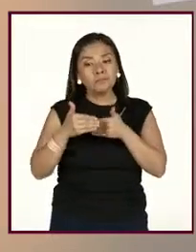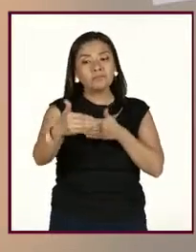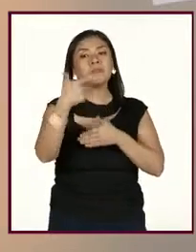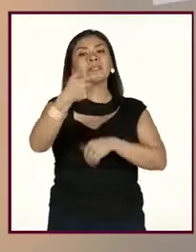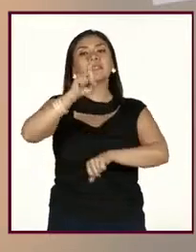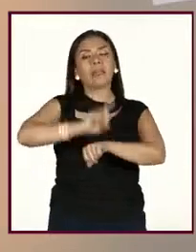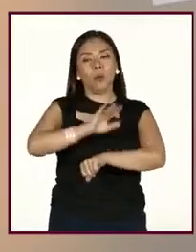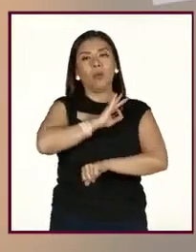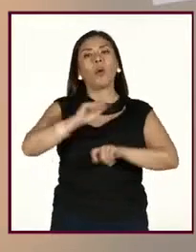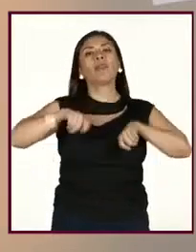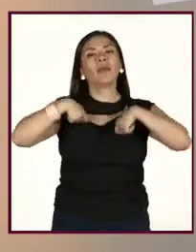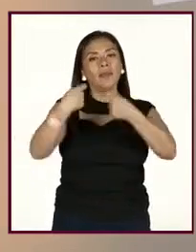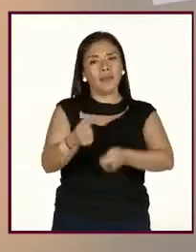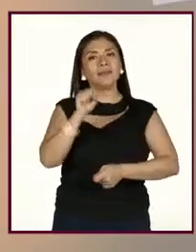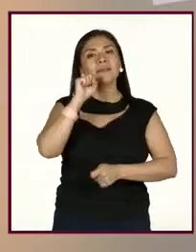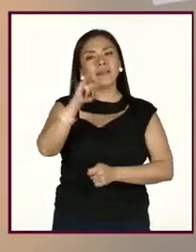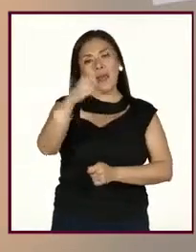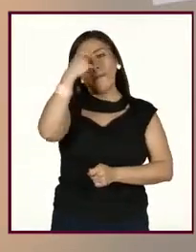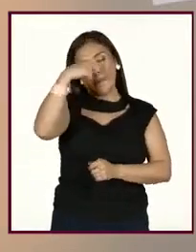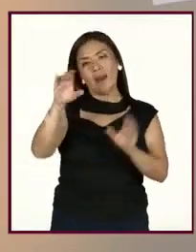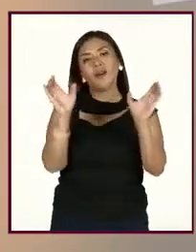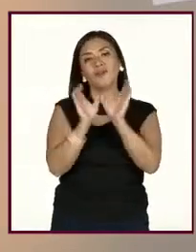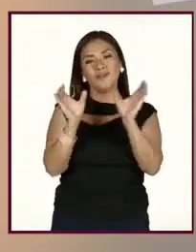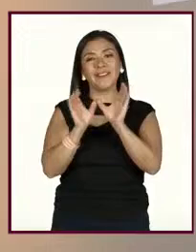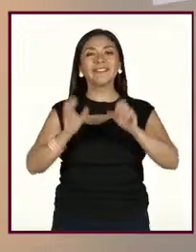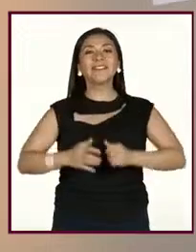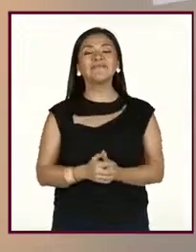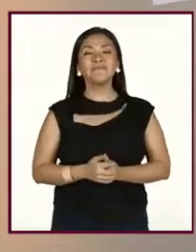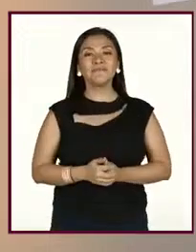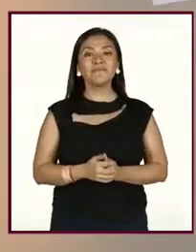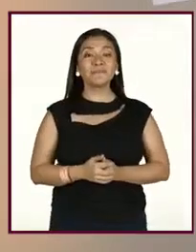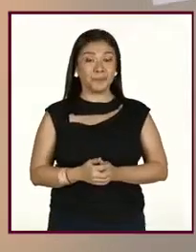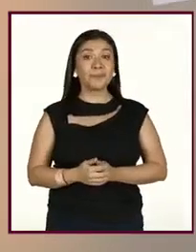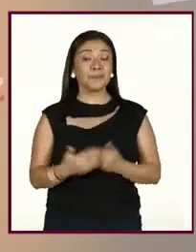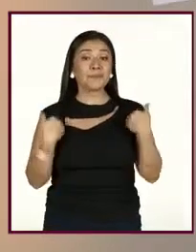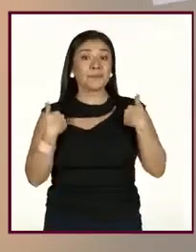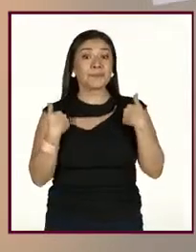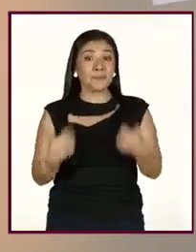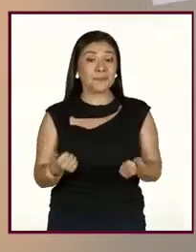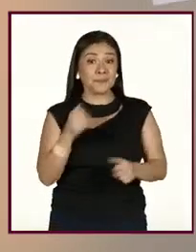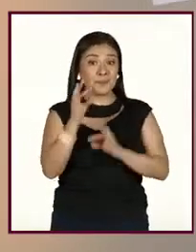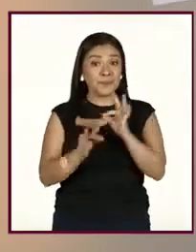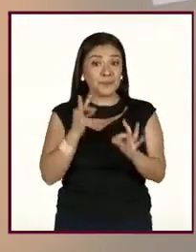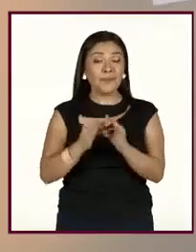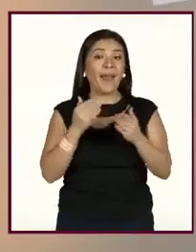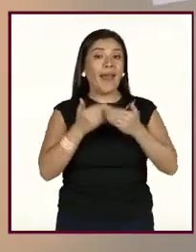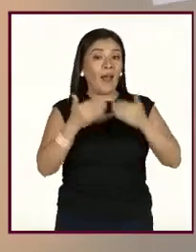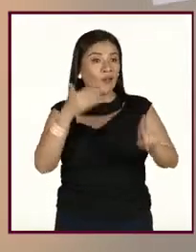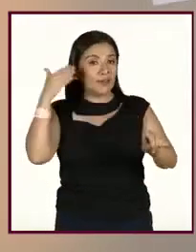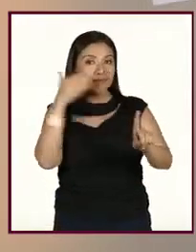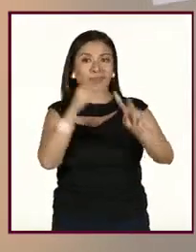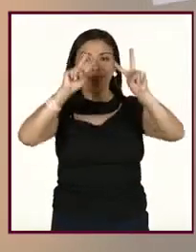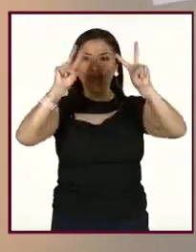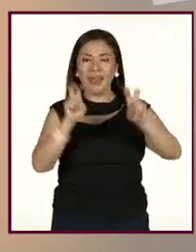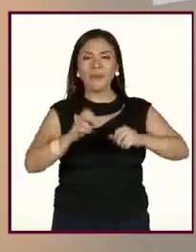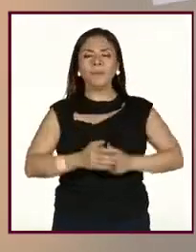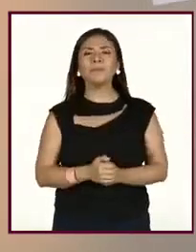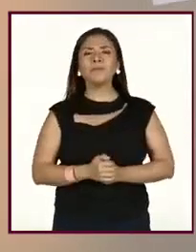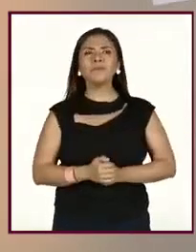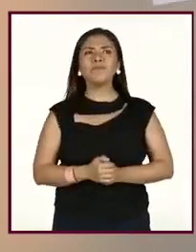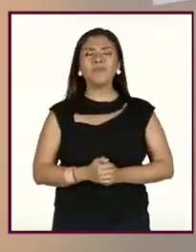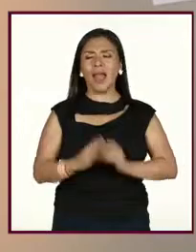transmisión en vivo para obtener la constancia. B. dicho todo esto, vamos al tema. B.